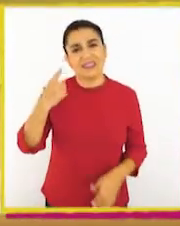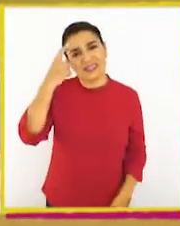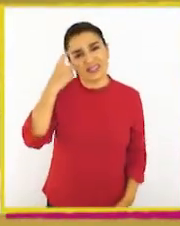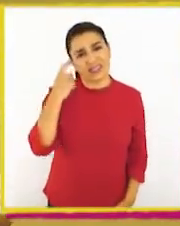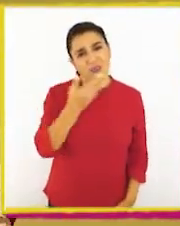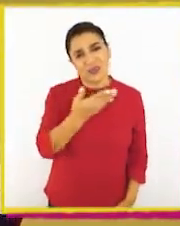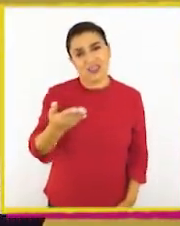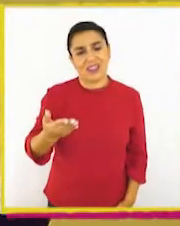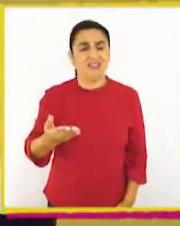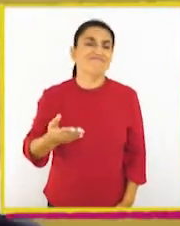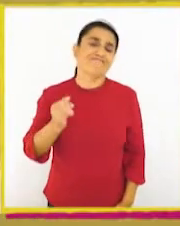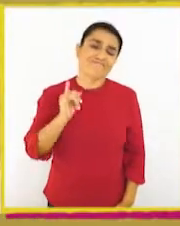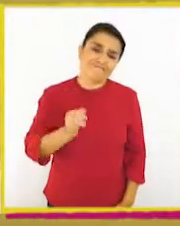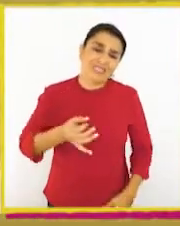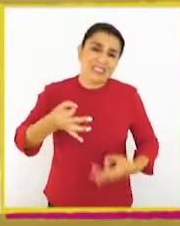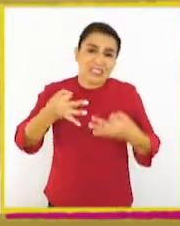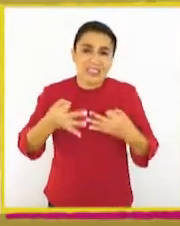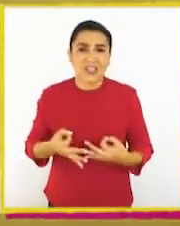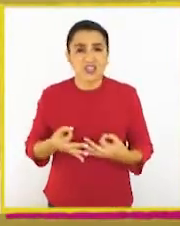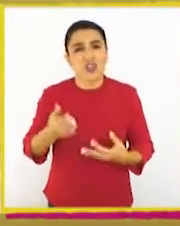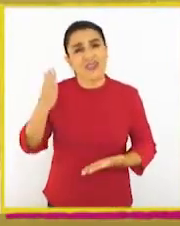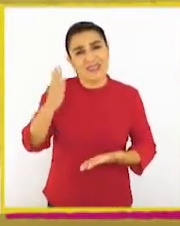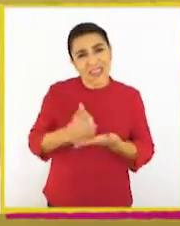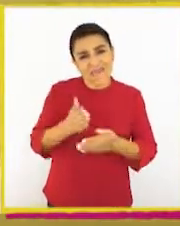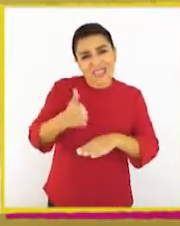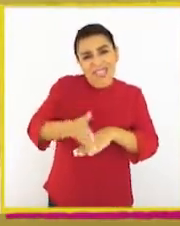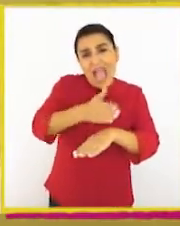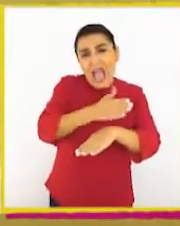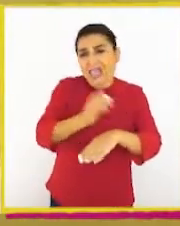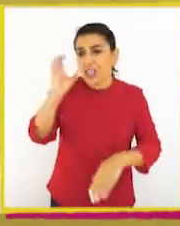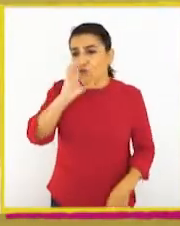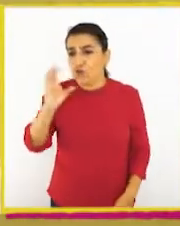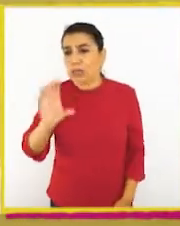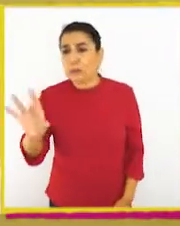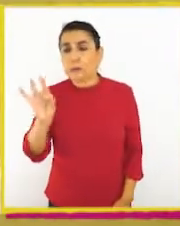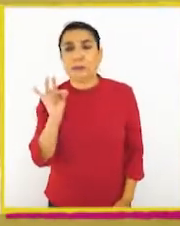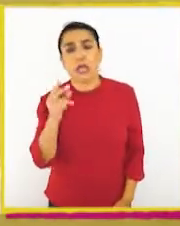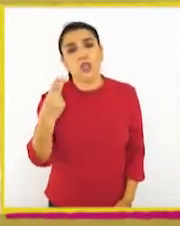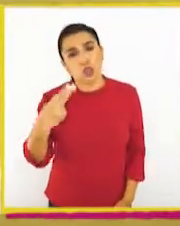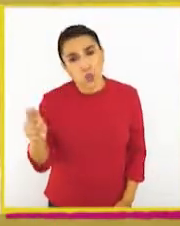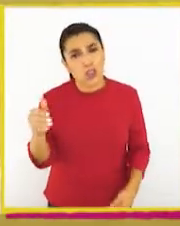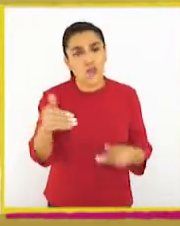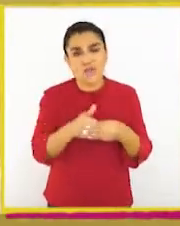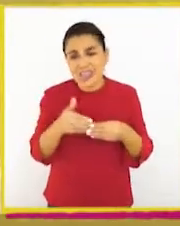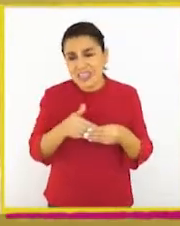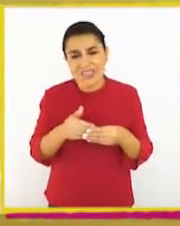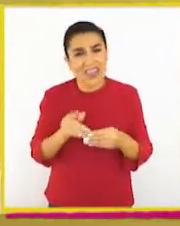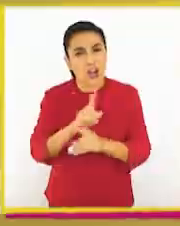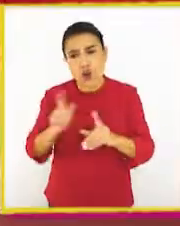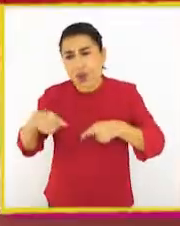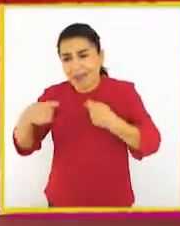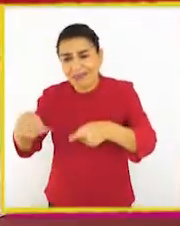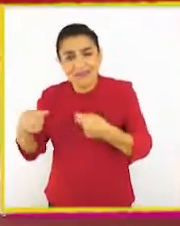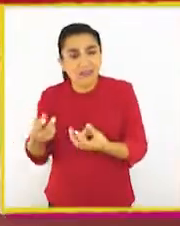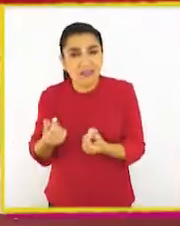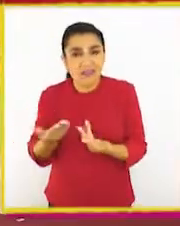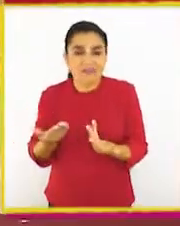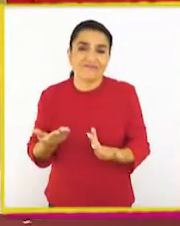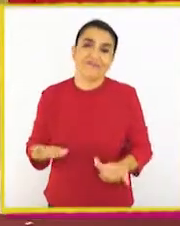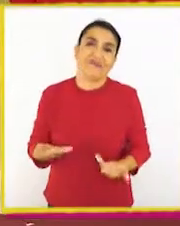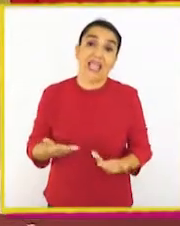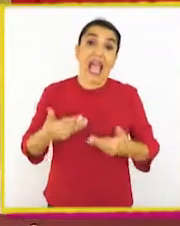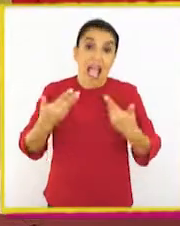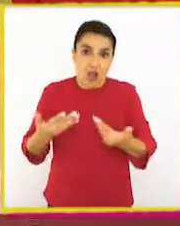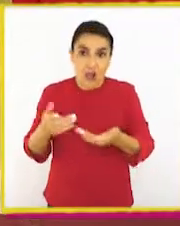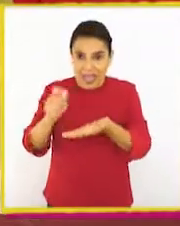Creo que tienen razón. Debí haber buscado al dueño de la billetera antes de gastar el dinero. ¡Sí! Creo que ahora